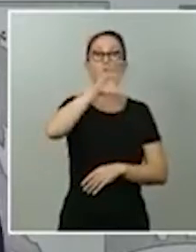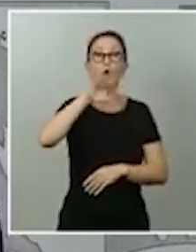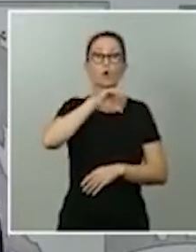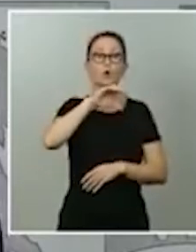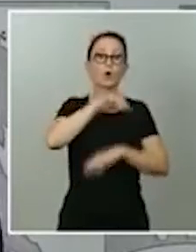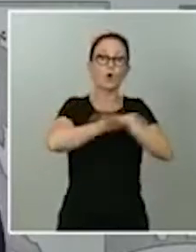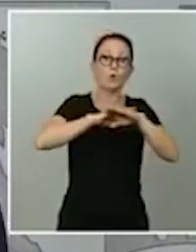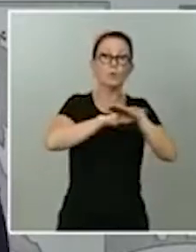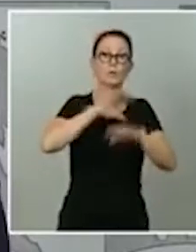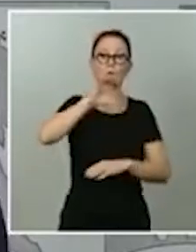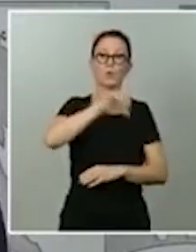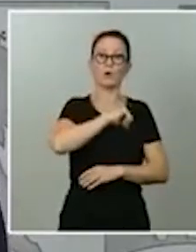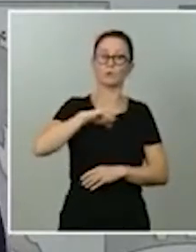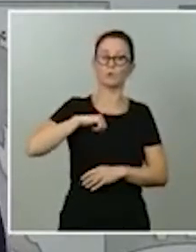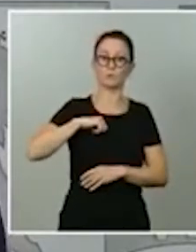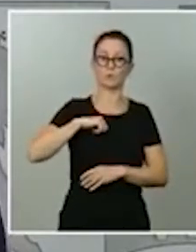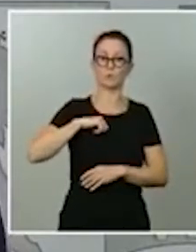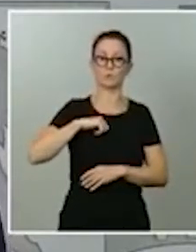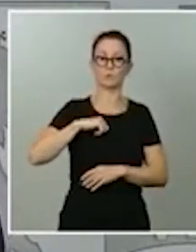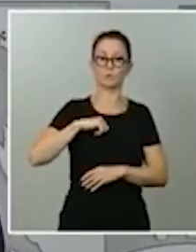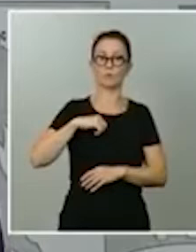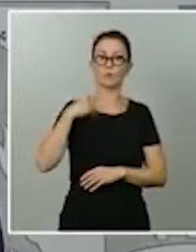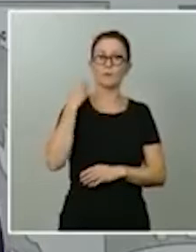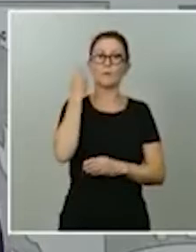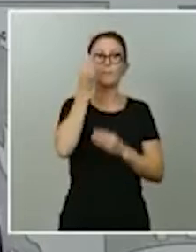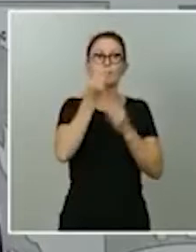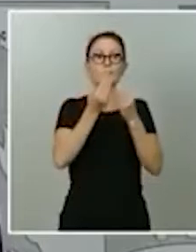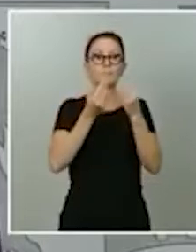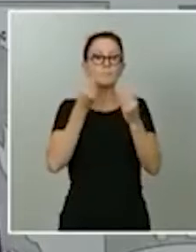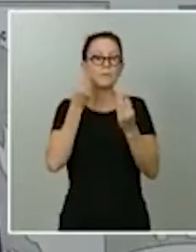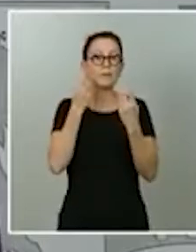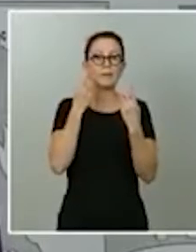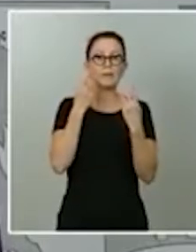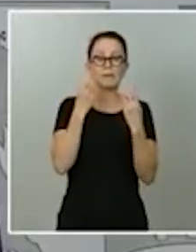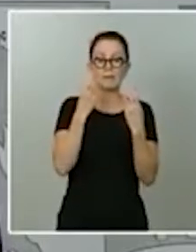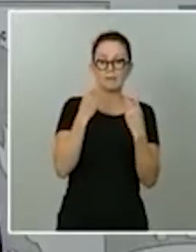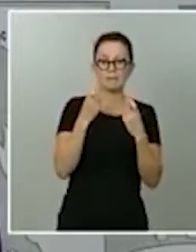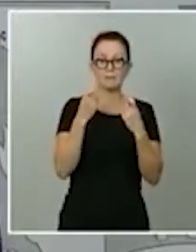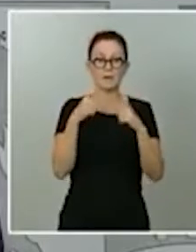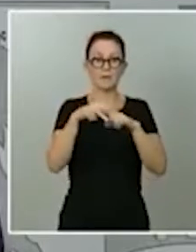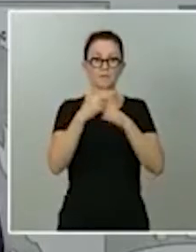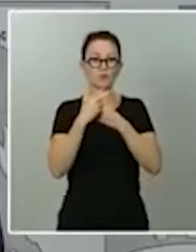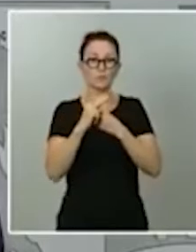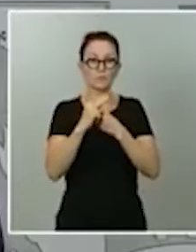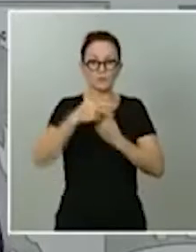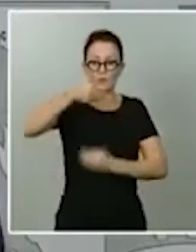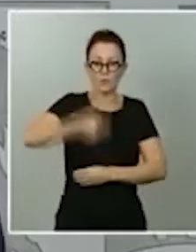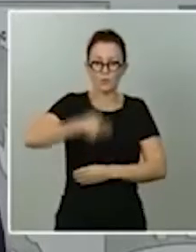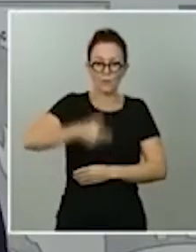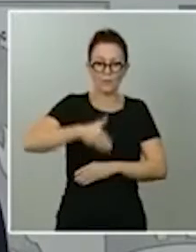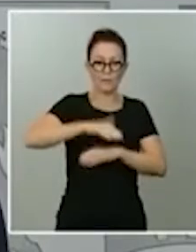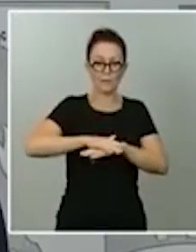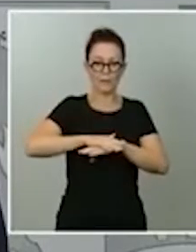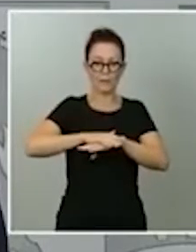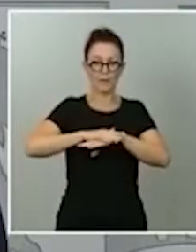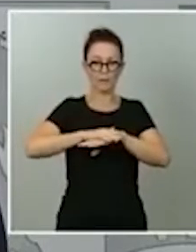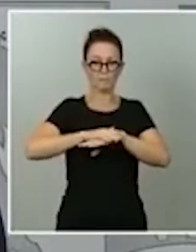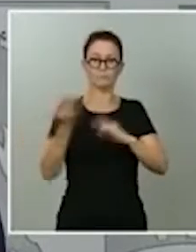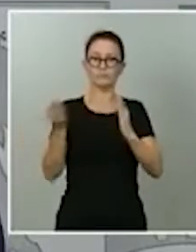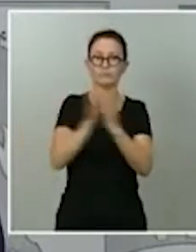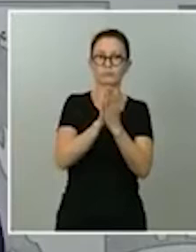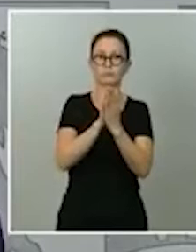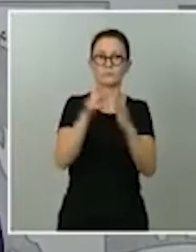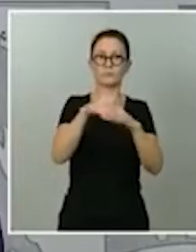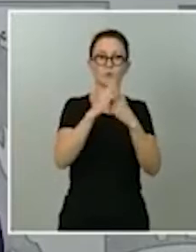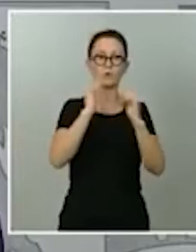que necesita un instrumento de la envergadura del estado de alarma, el Gobierno de España y la